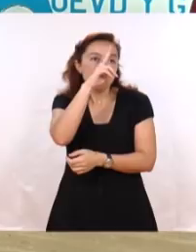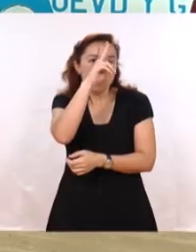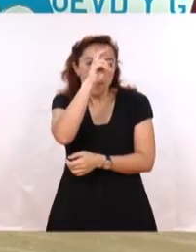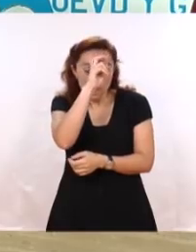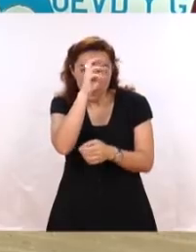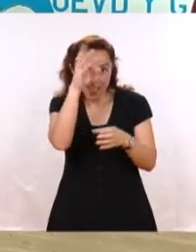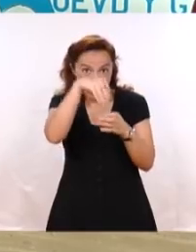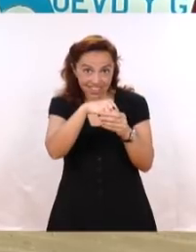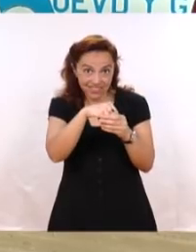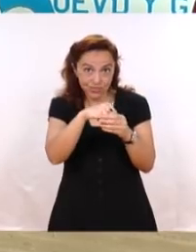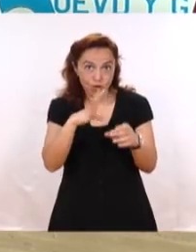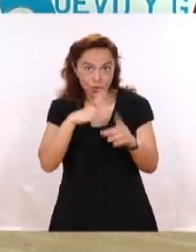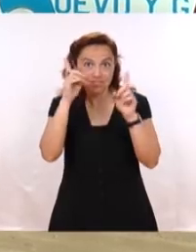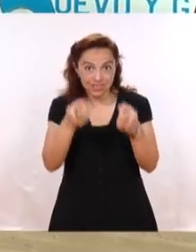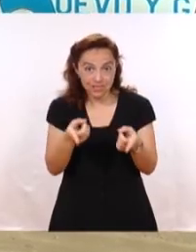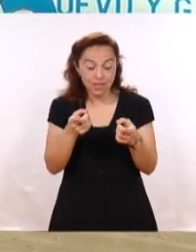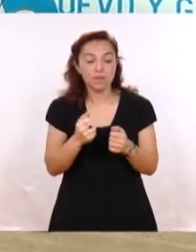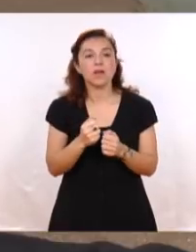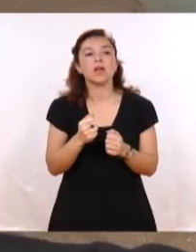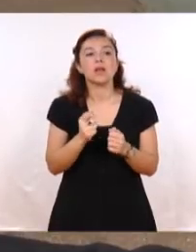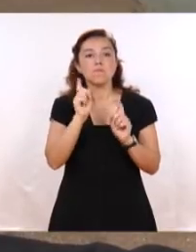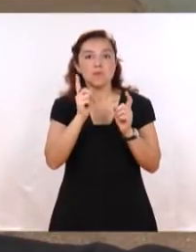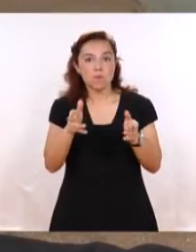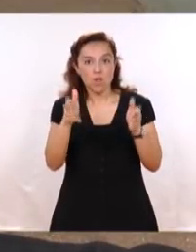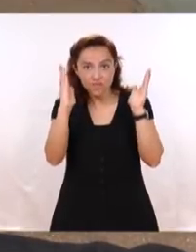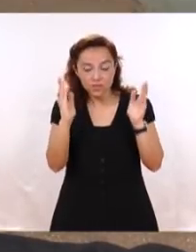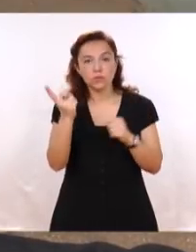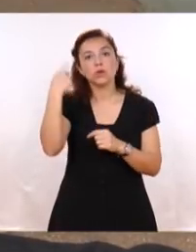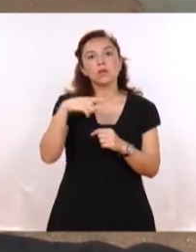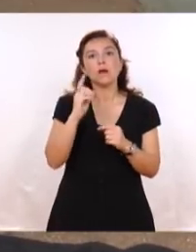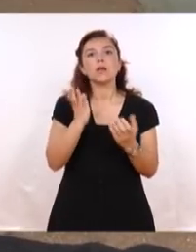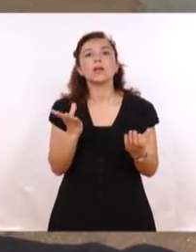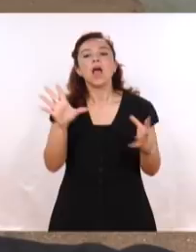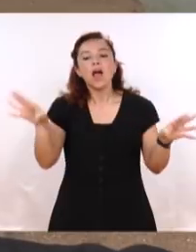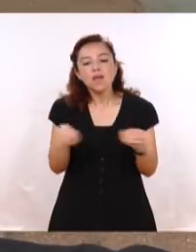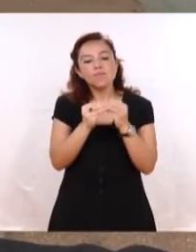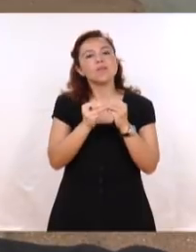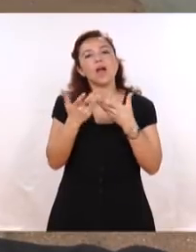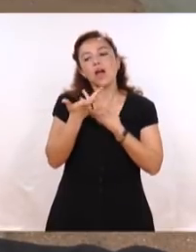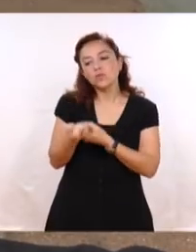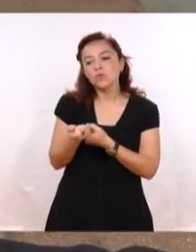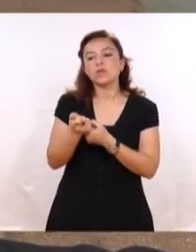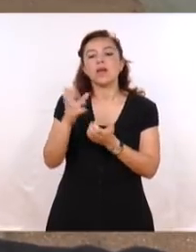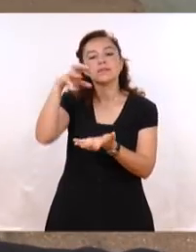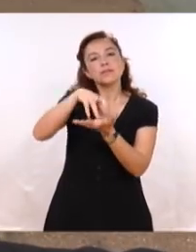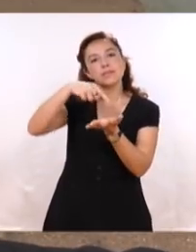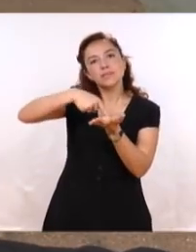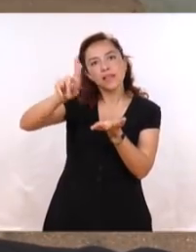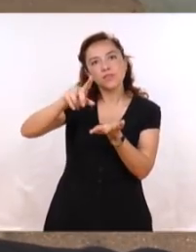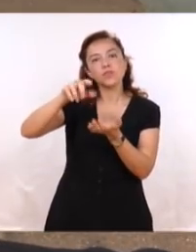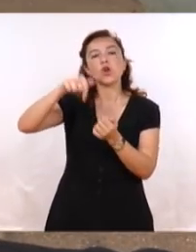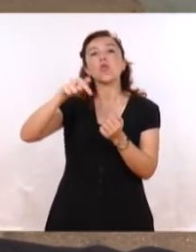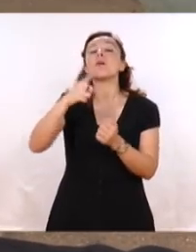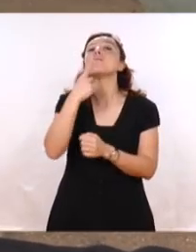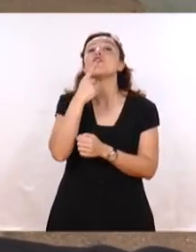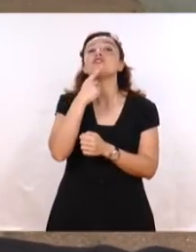el mismo predio Y esto también se complementa con el Centro Regional De Políticas de Género de